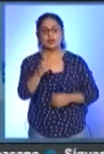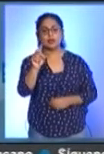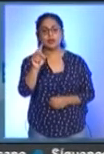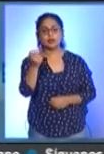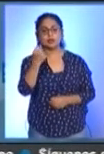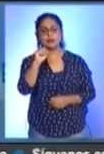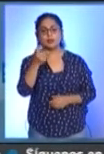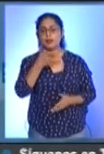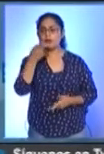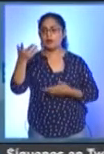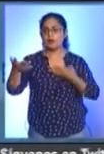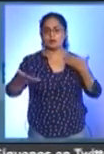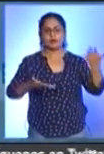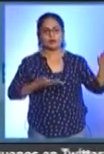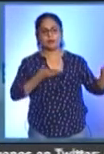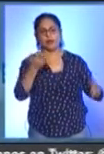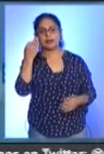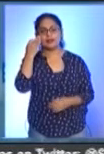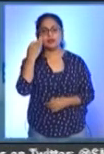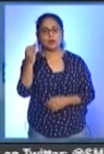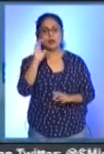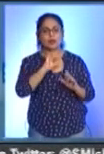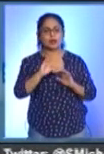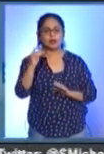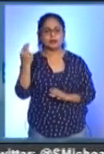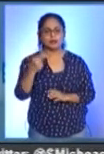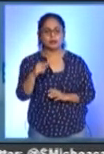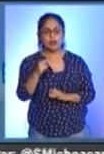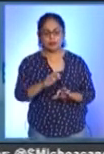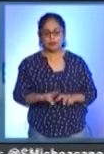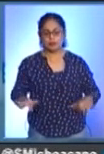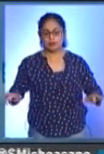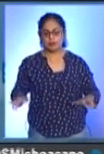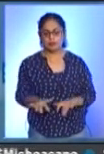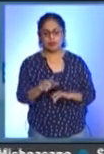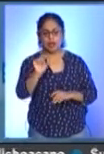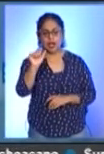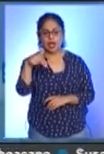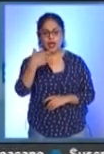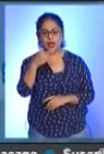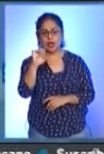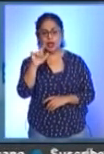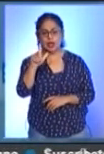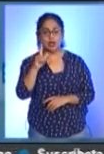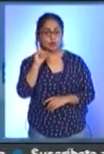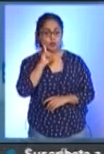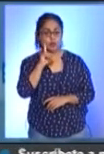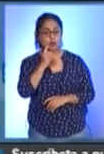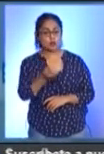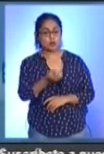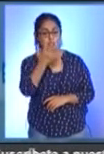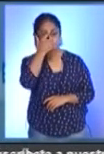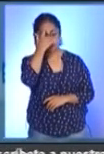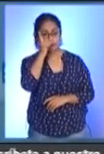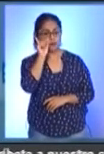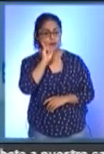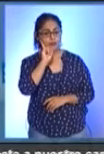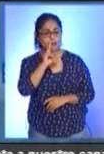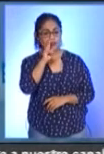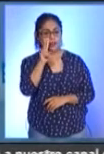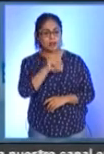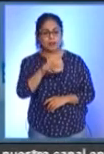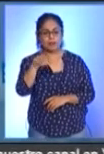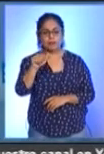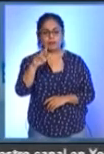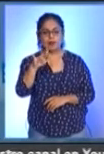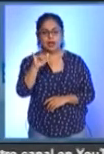ofrecer el recital Tiempo de Cantar, acompañado de los pianistas Ángel Rodríguez y la joven revelación mexicana María Hahnemann,